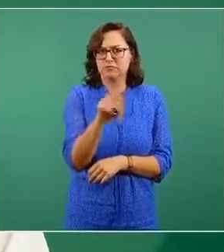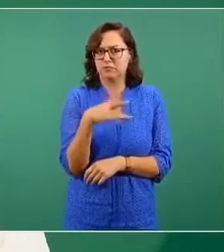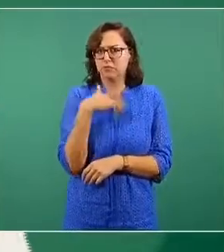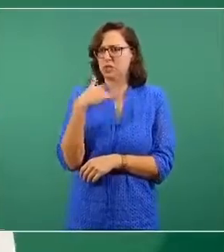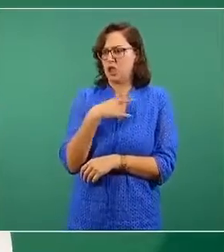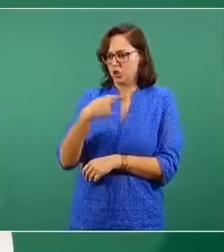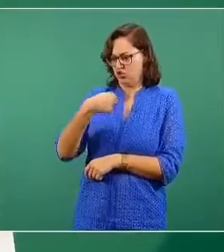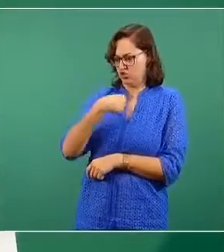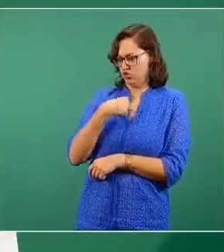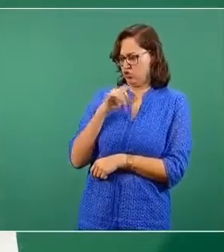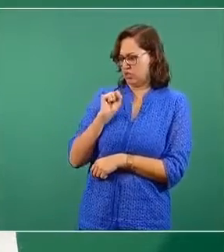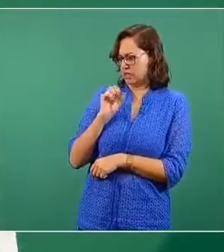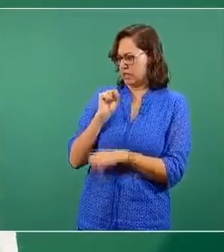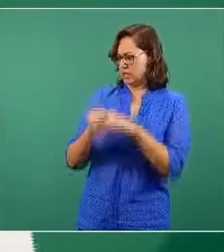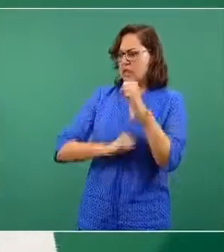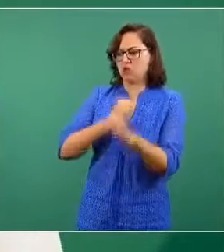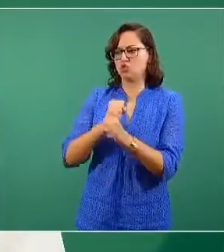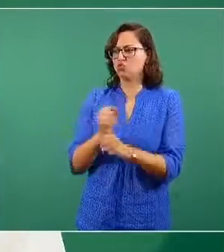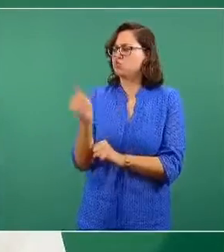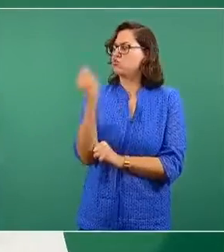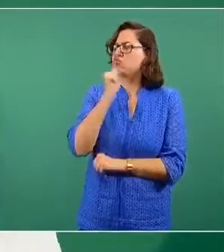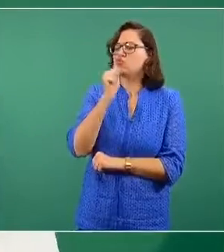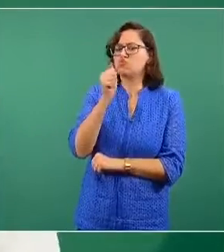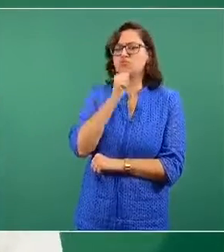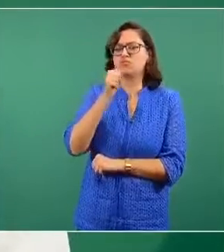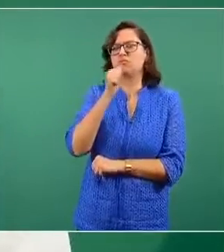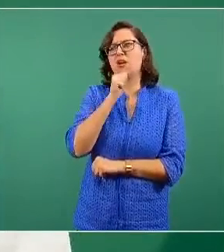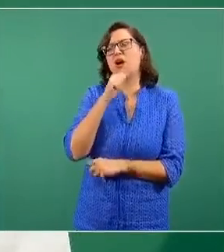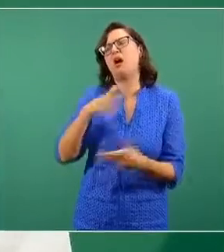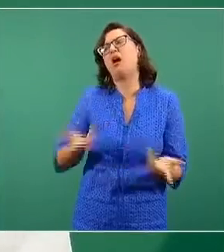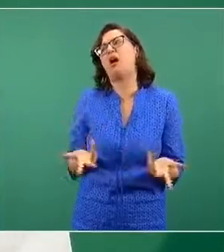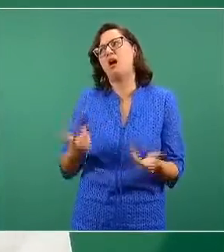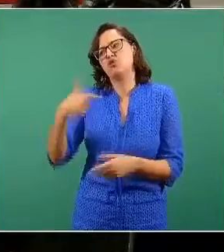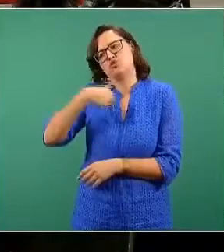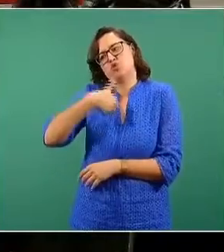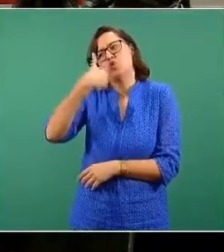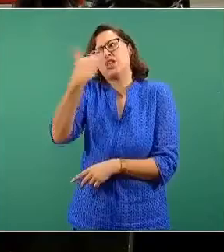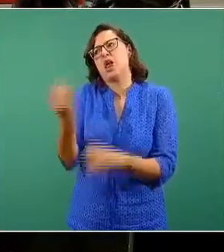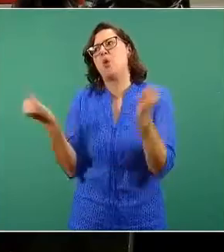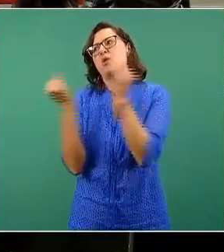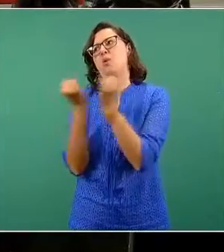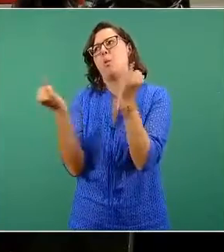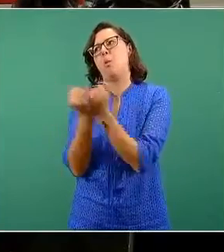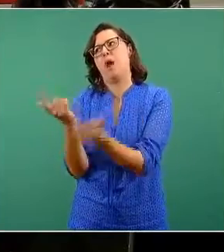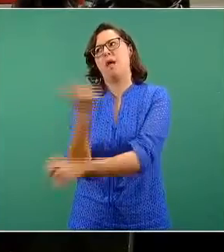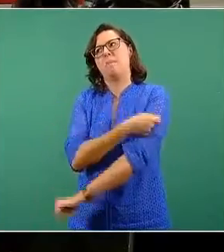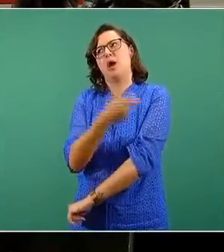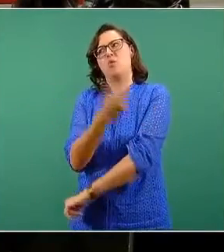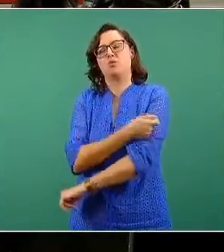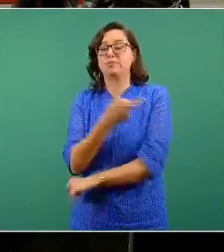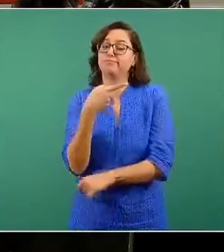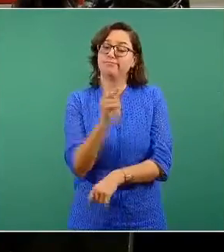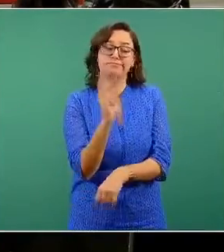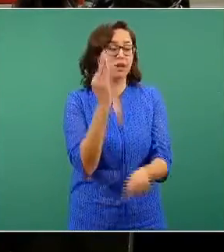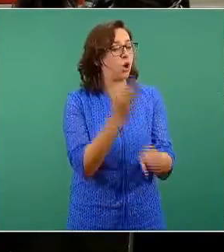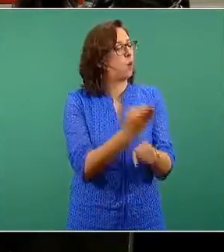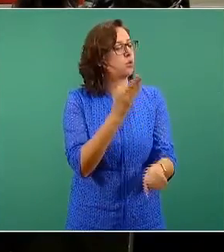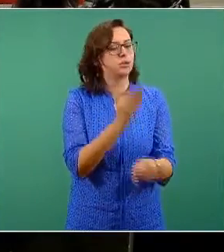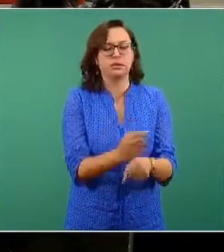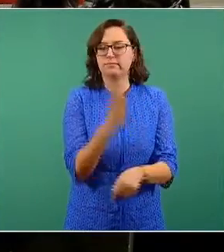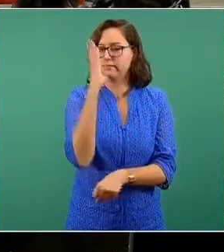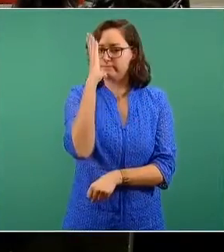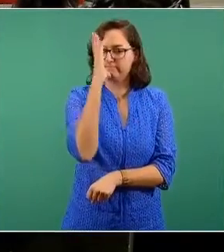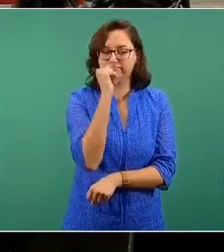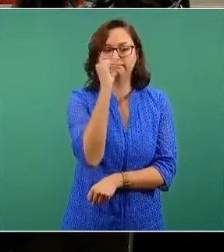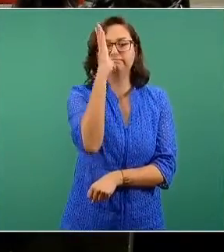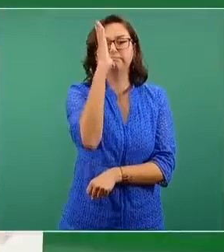tiene 60 y más años de edad, de que ya quisiera que le vacunen, pero en este momento no se le va a poder vacunar. Esto